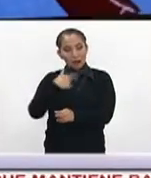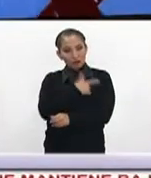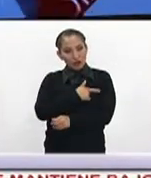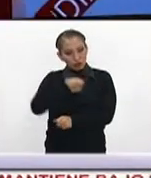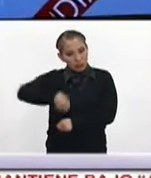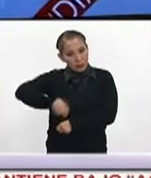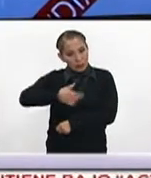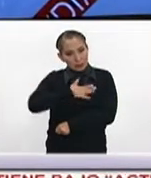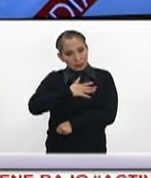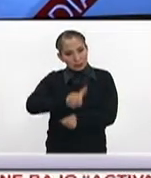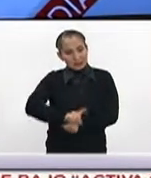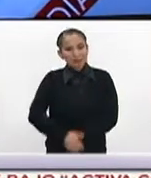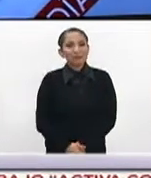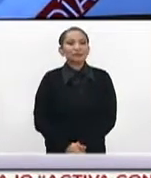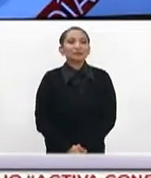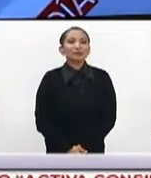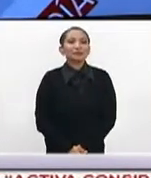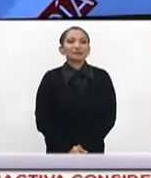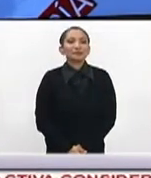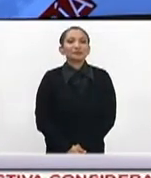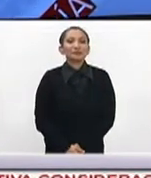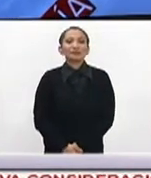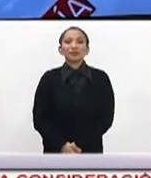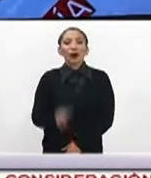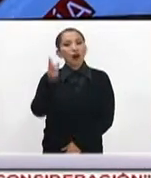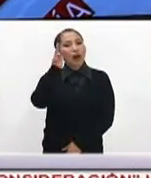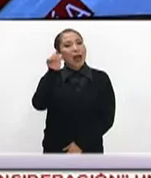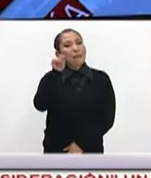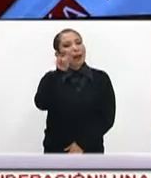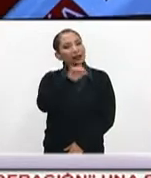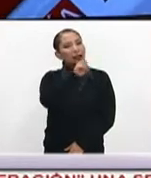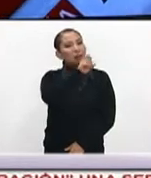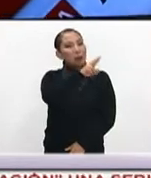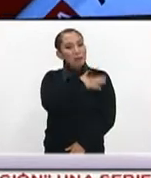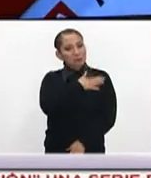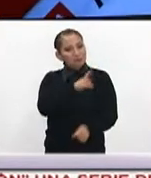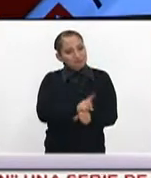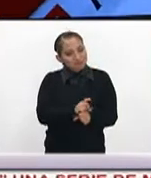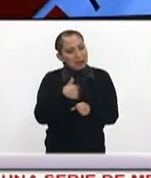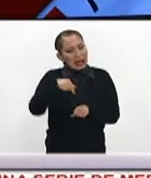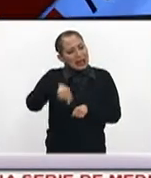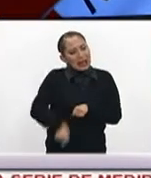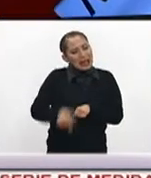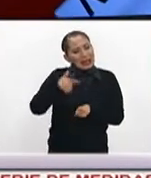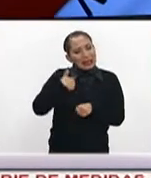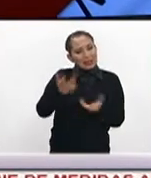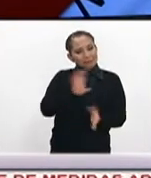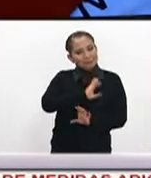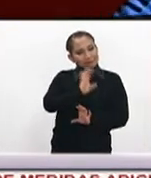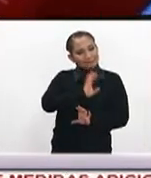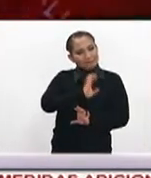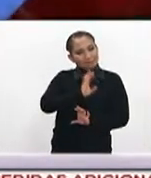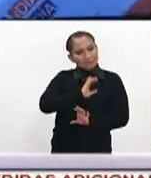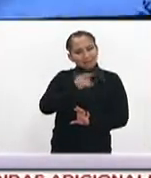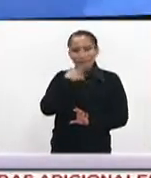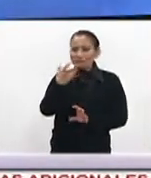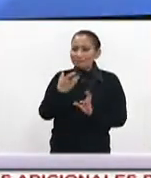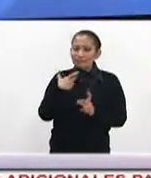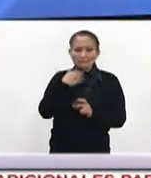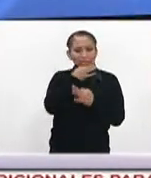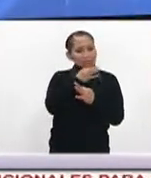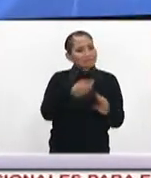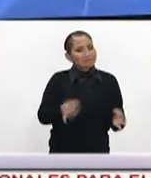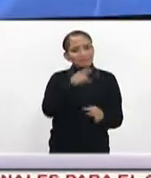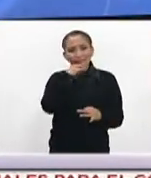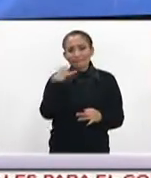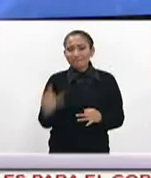saludarte, muy buenos días. ¿Qué tal, Pati? ¿Qué tal, Omar? Buenos días. Desde acá, una calurosa Santiago de Chile, a esta